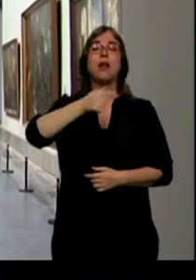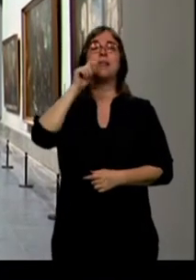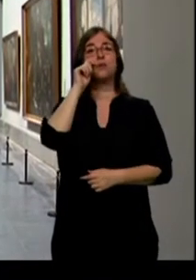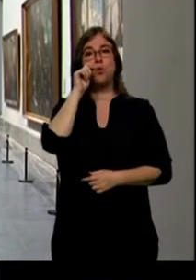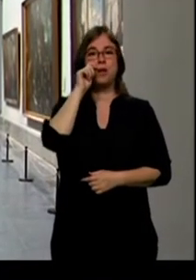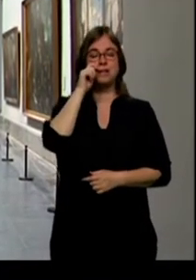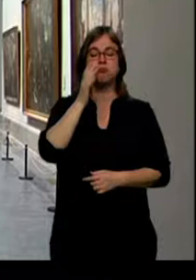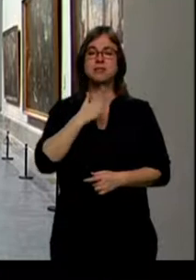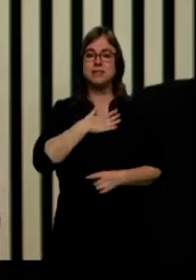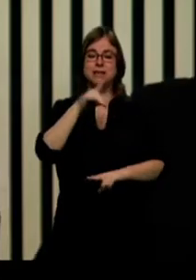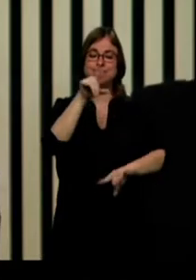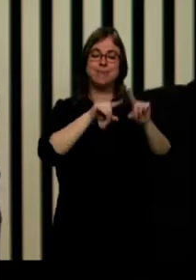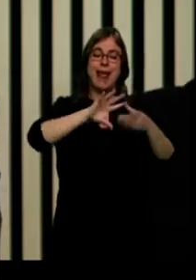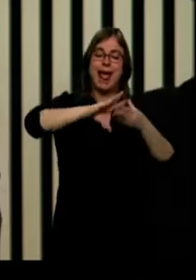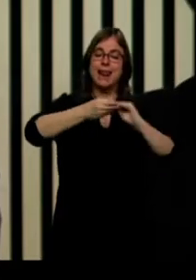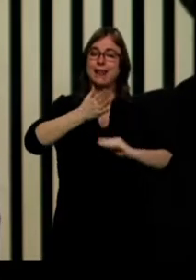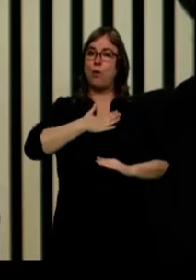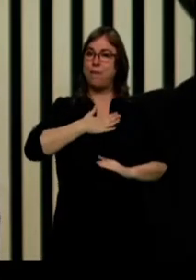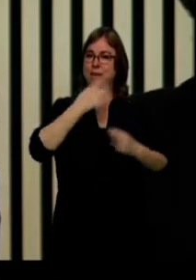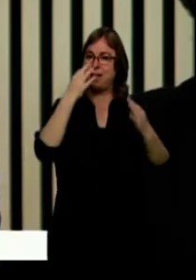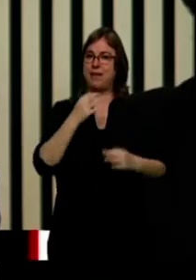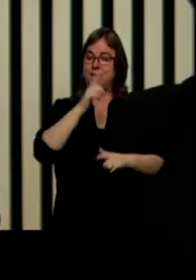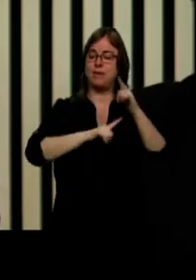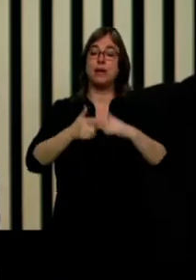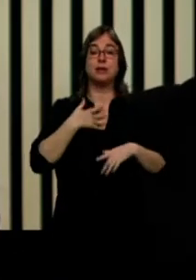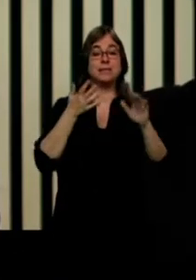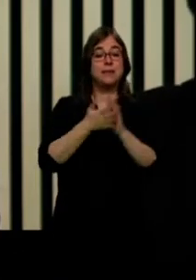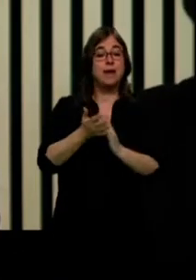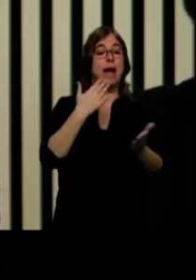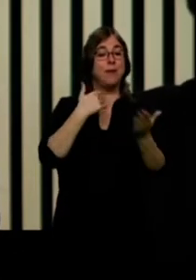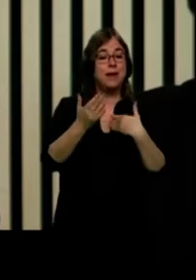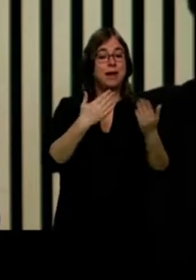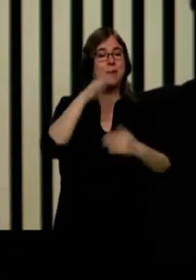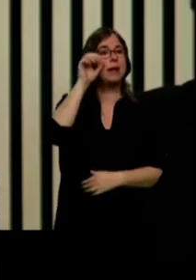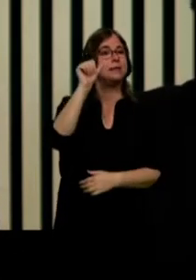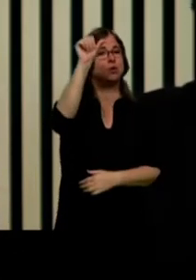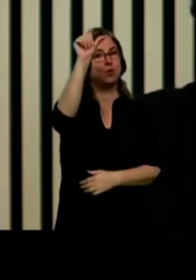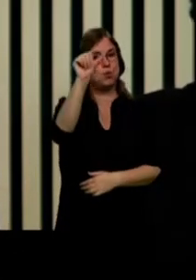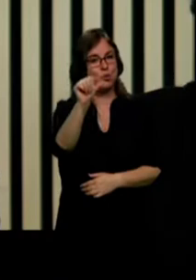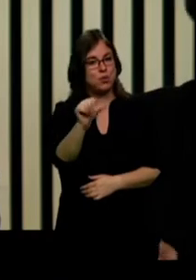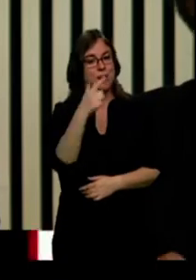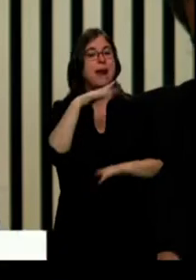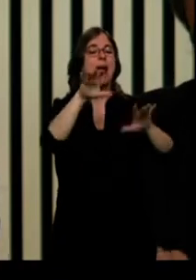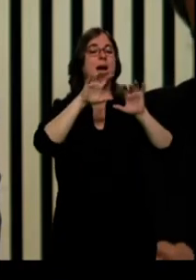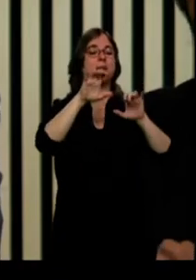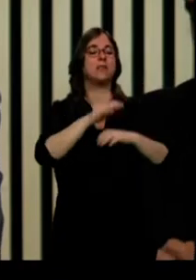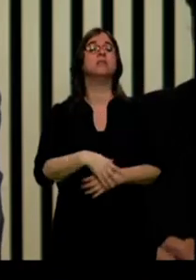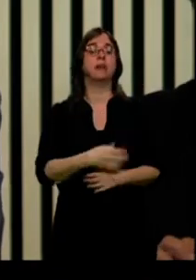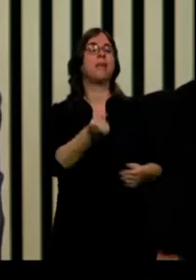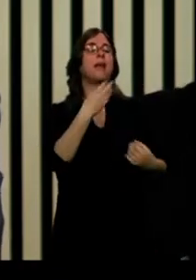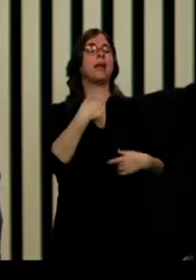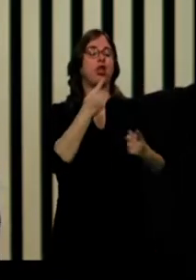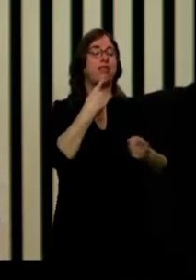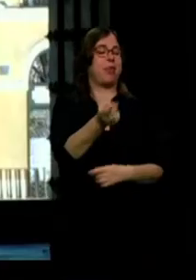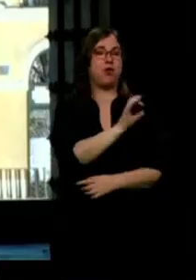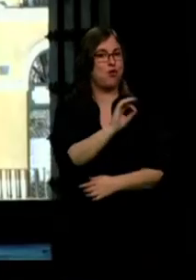viaje a medida. Esto nos obliga a hablar con los clientes, a escuchar a los clientes y a escucharlos para aprender. a escucharlos, bueno, yo sé lo que me quieres decir y ahora